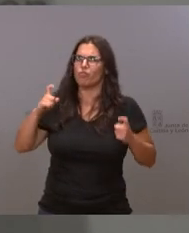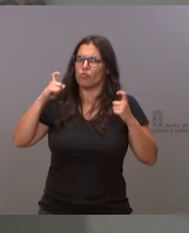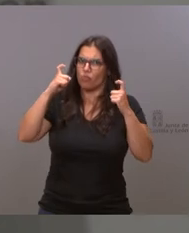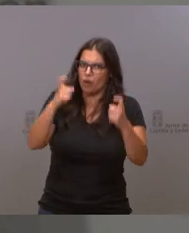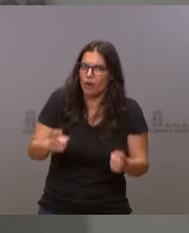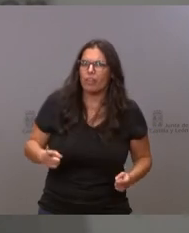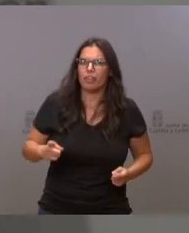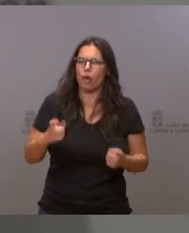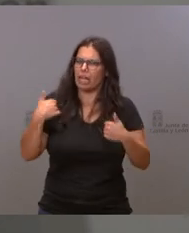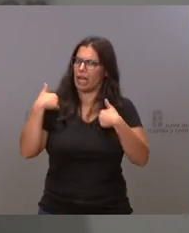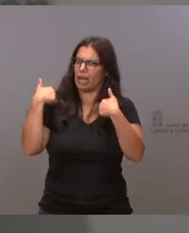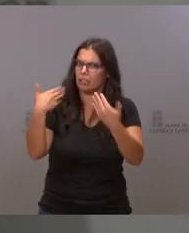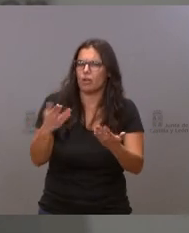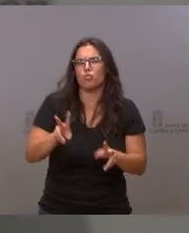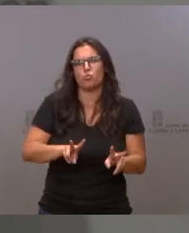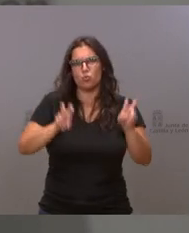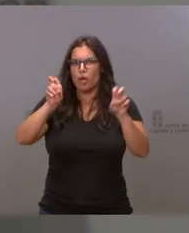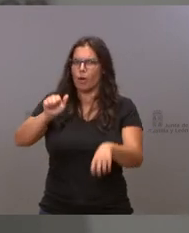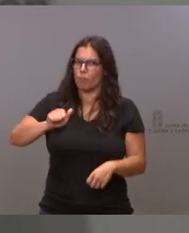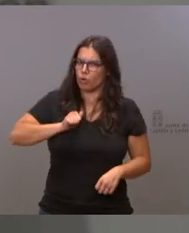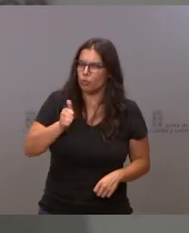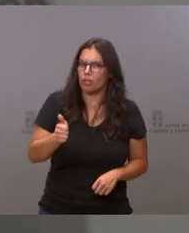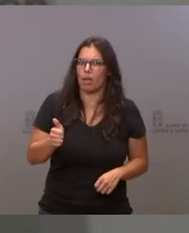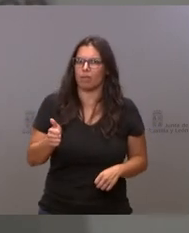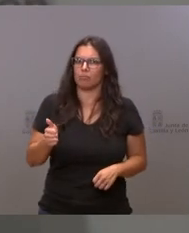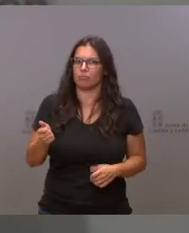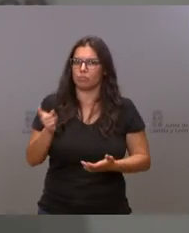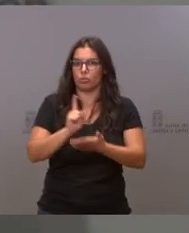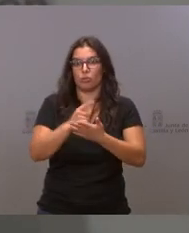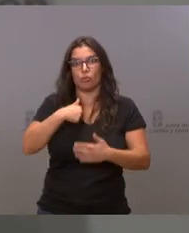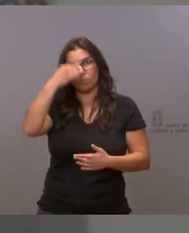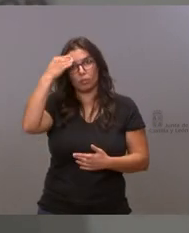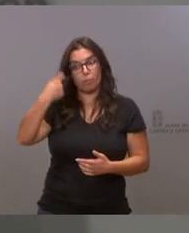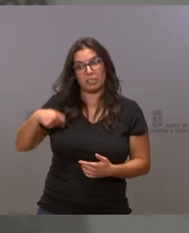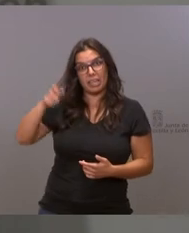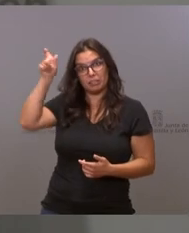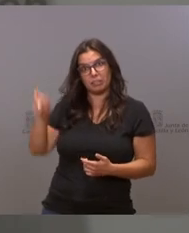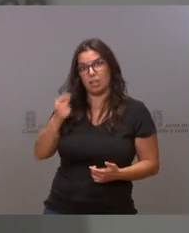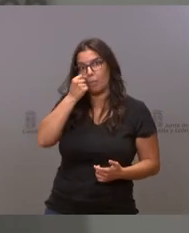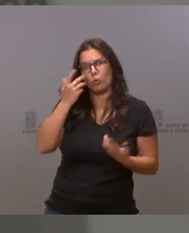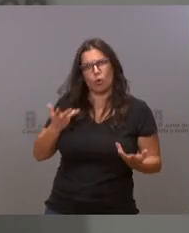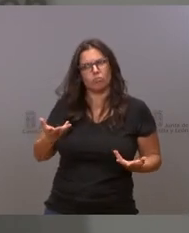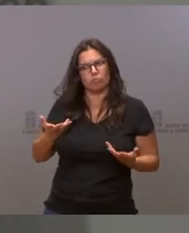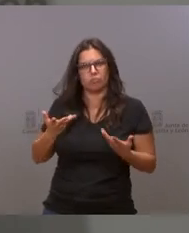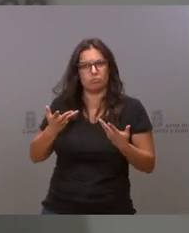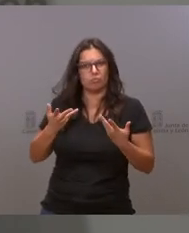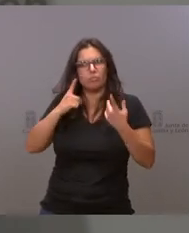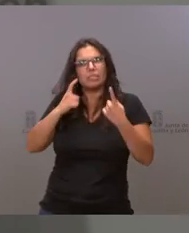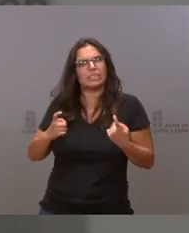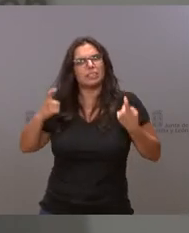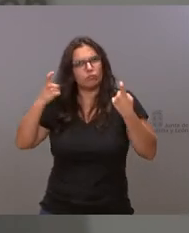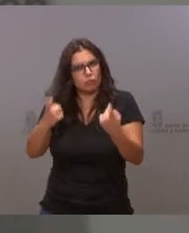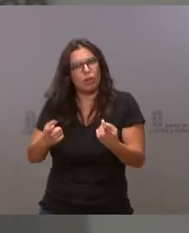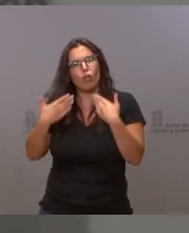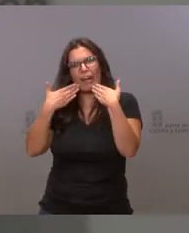de generosidad de darle una nueva oportunidad y yo creo que eso es un esfuerzo por parte del presidente que es digno de